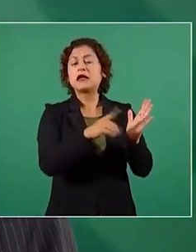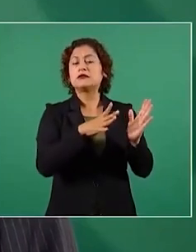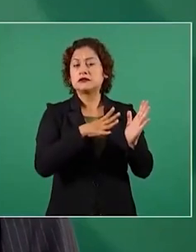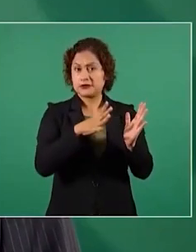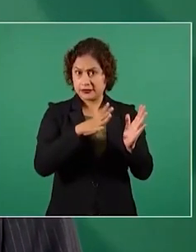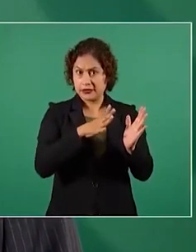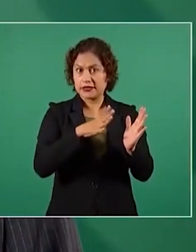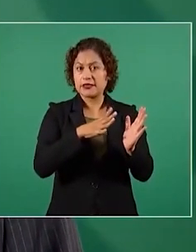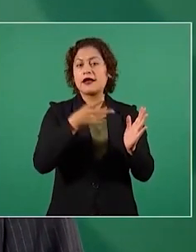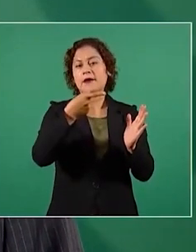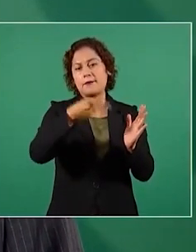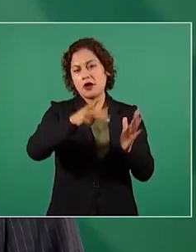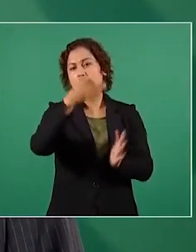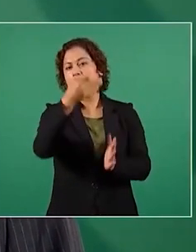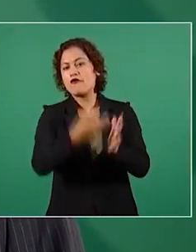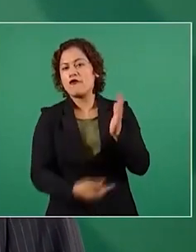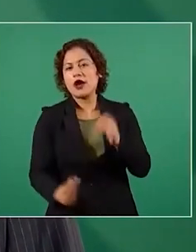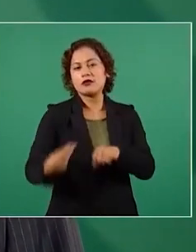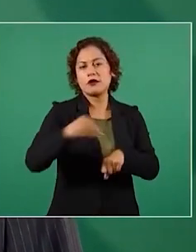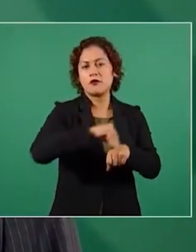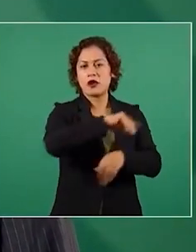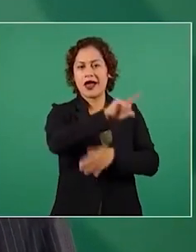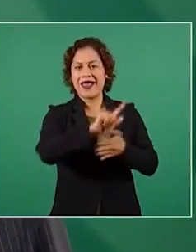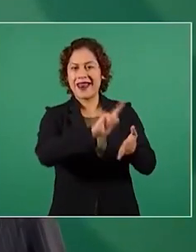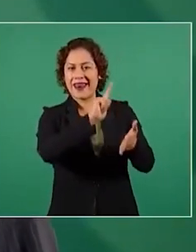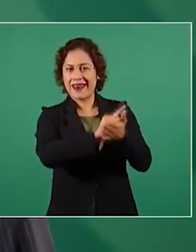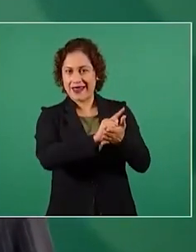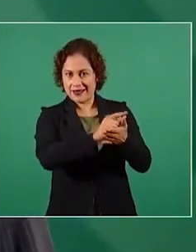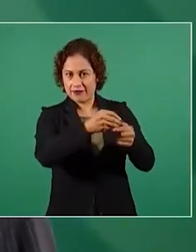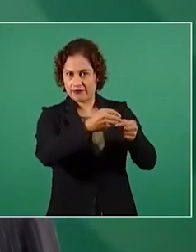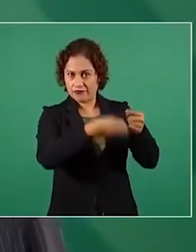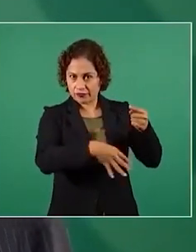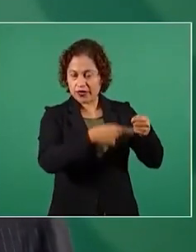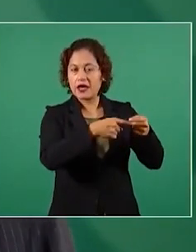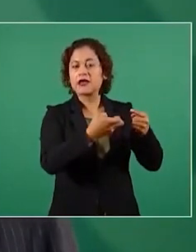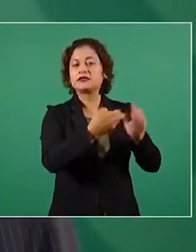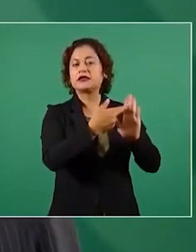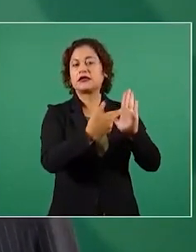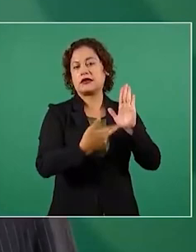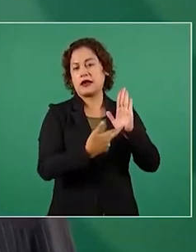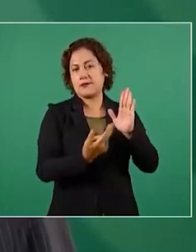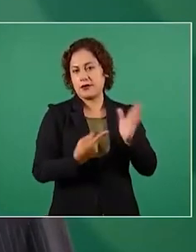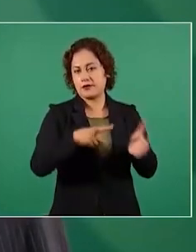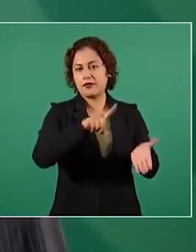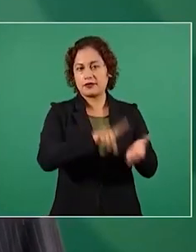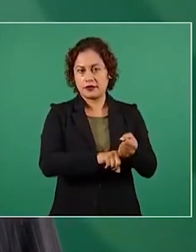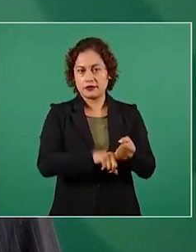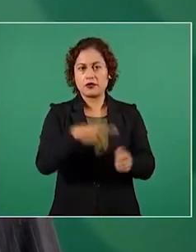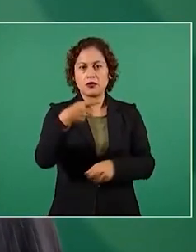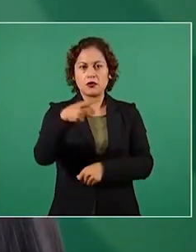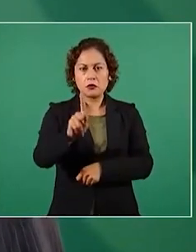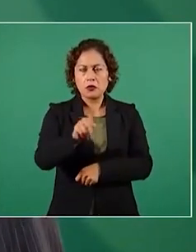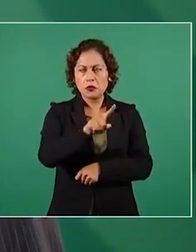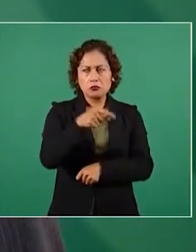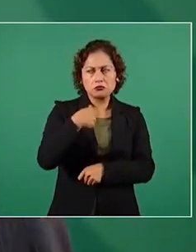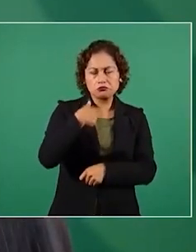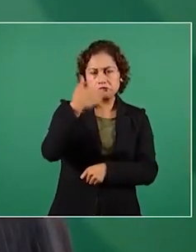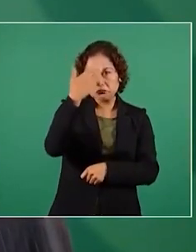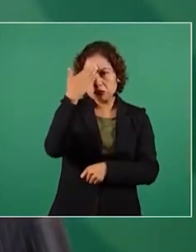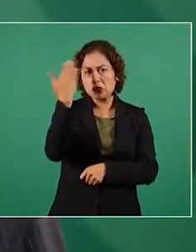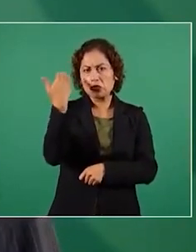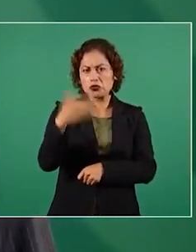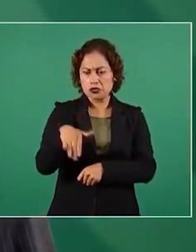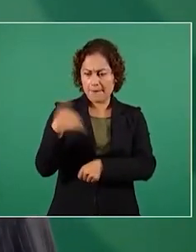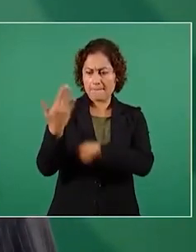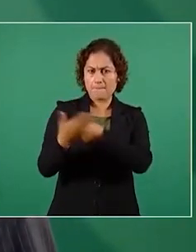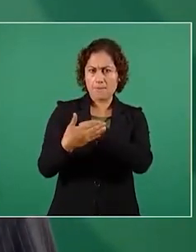la ley reglamentaria y tengo información de que se va a aprobar en estos